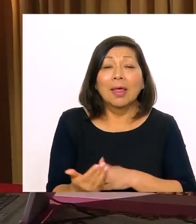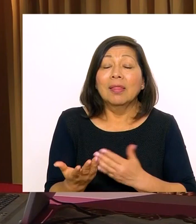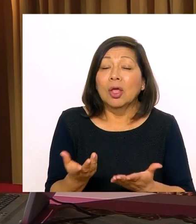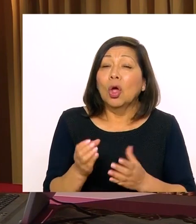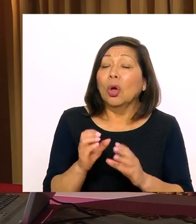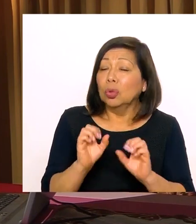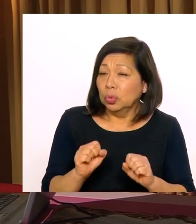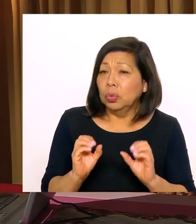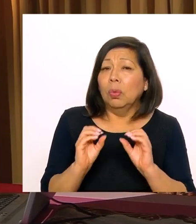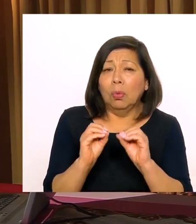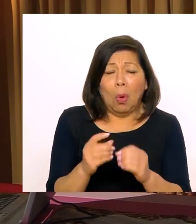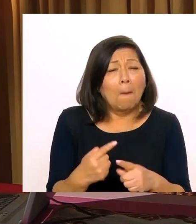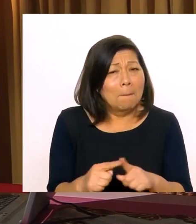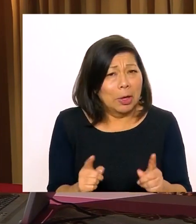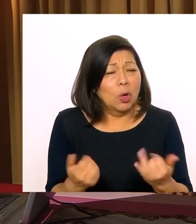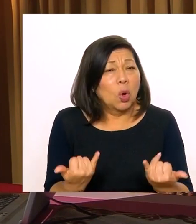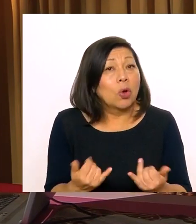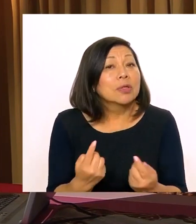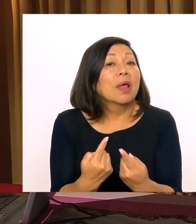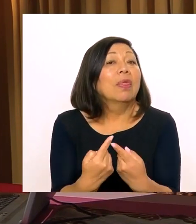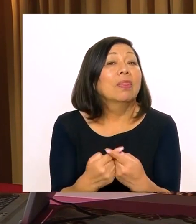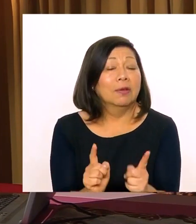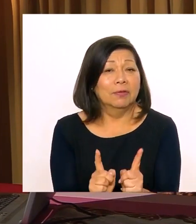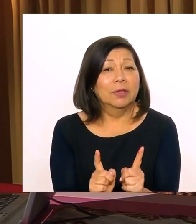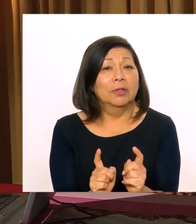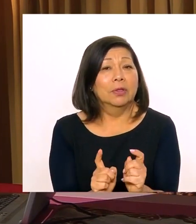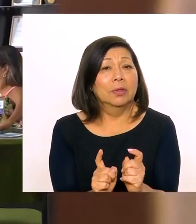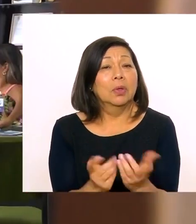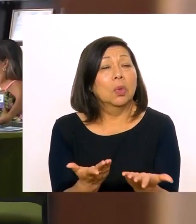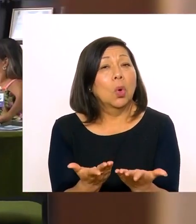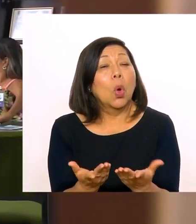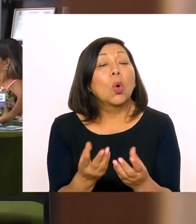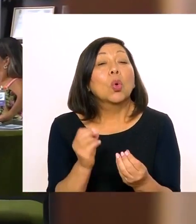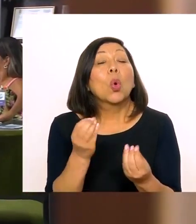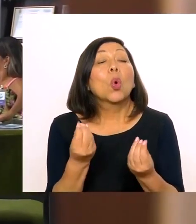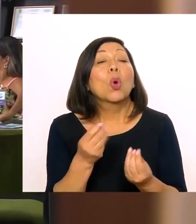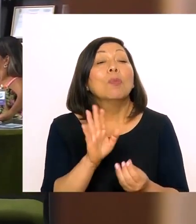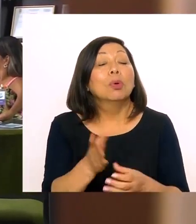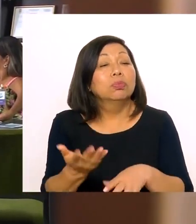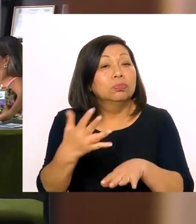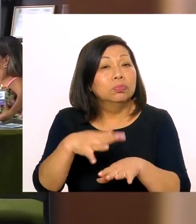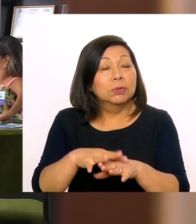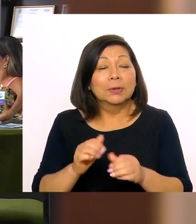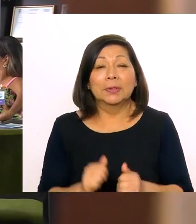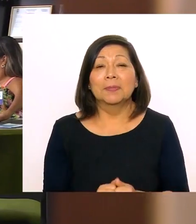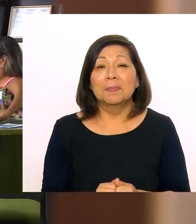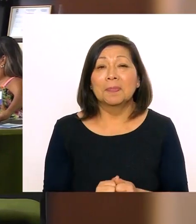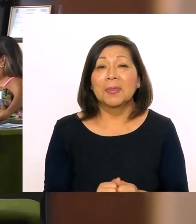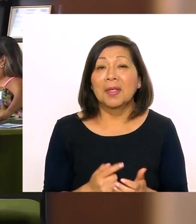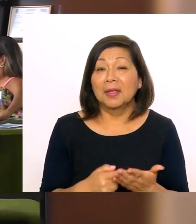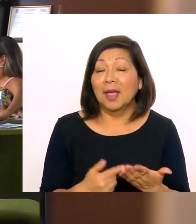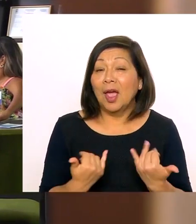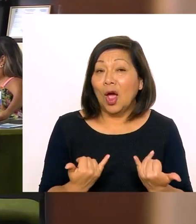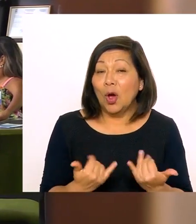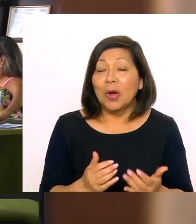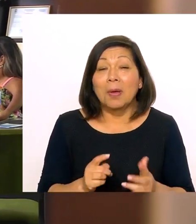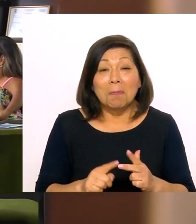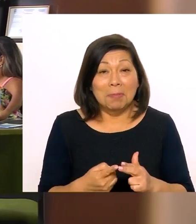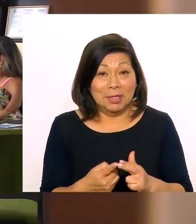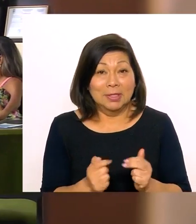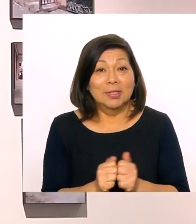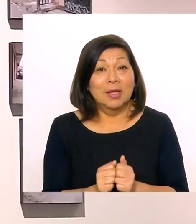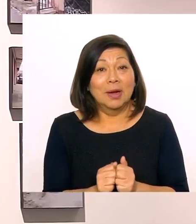realmente las personas con discapacidad tengan igualdad de oportunidades, pero con esa diferenciación en términos de su calificación e